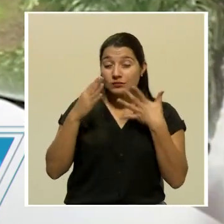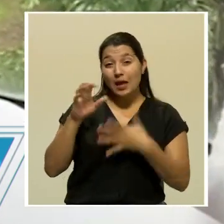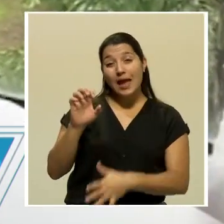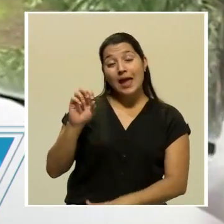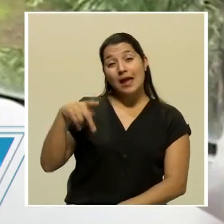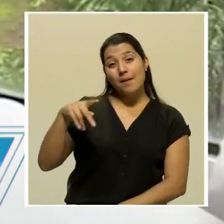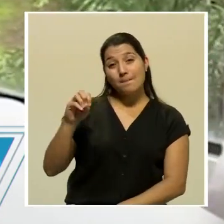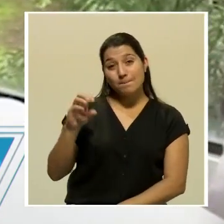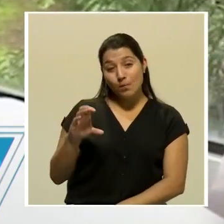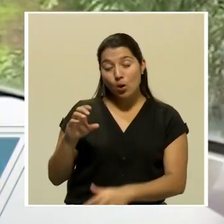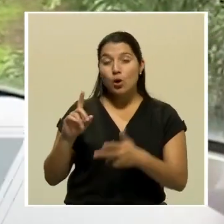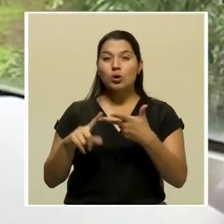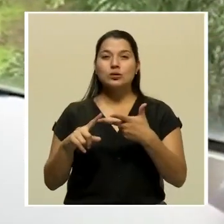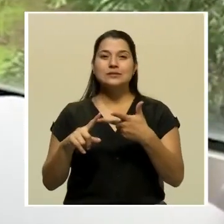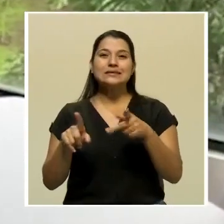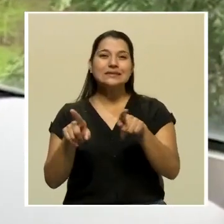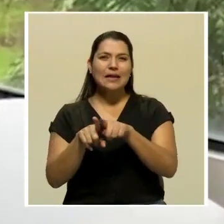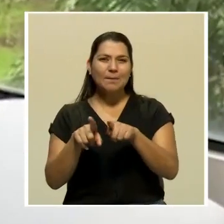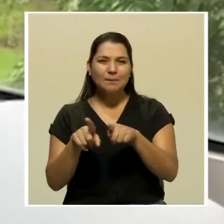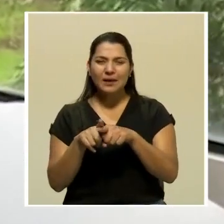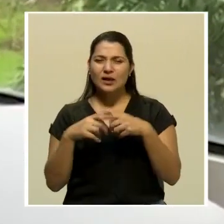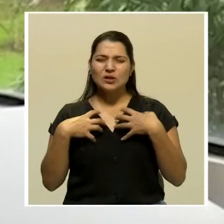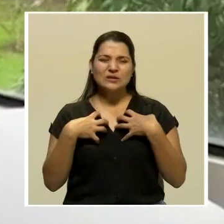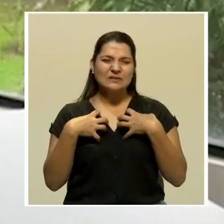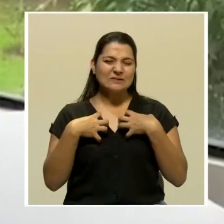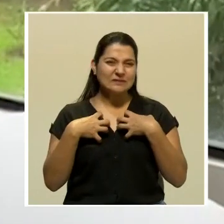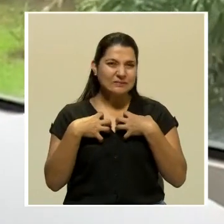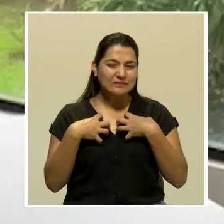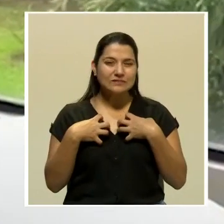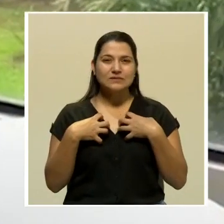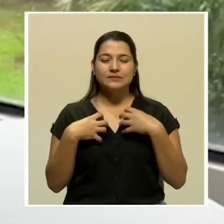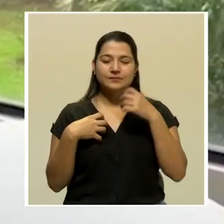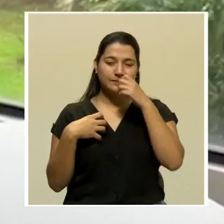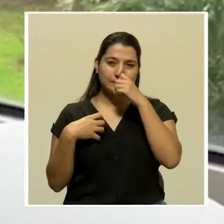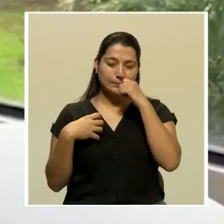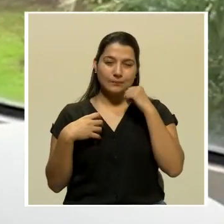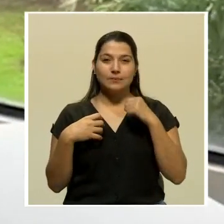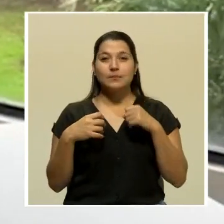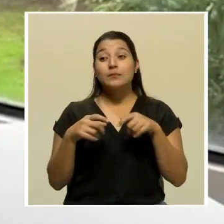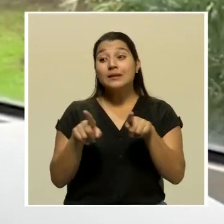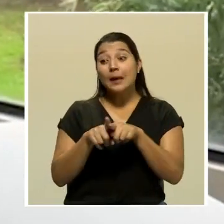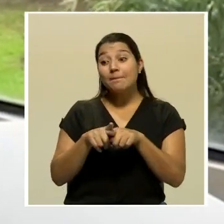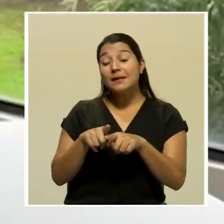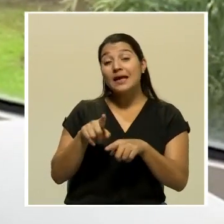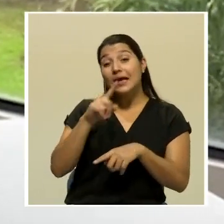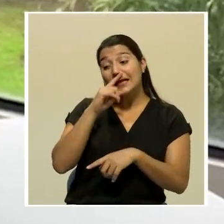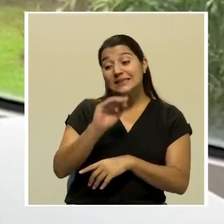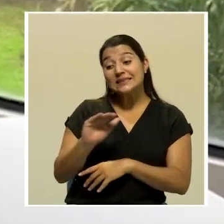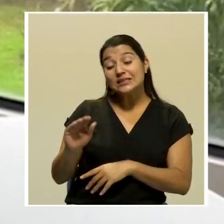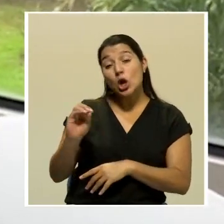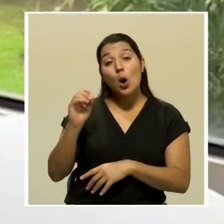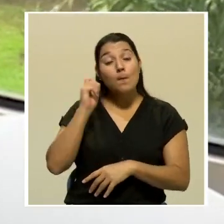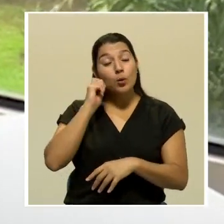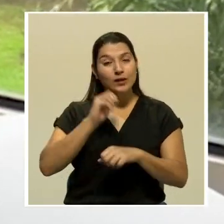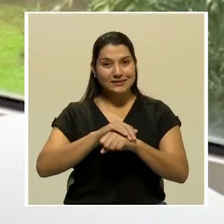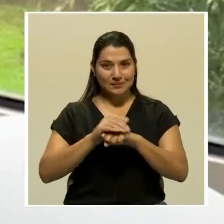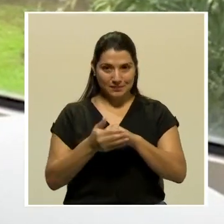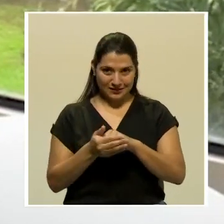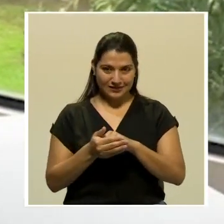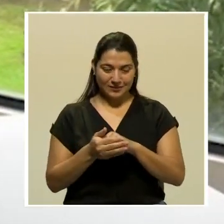obstructiva crónica, enfisema, bronquitis crónica, niños o mujeres embarazadas.